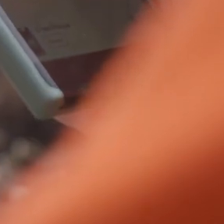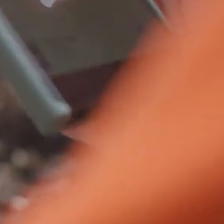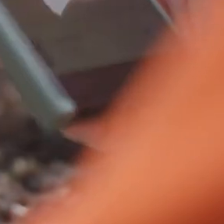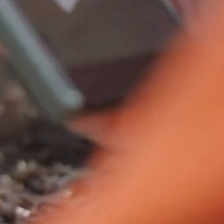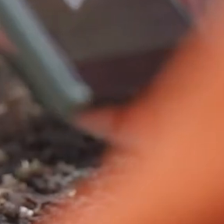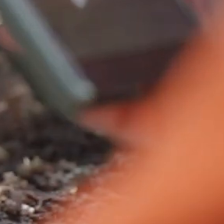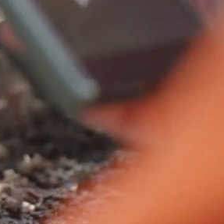Gracias. Gracias. Gracias. Gracias.